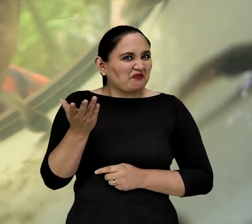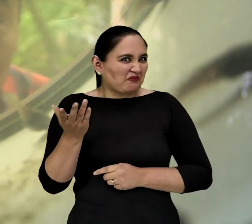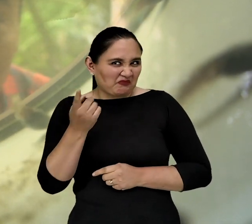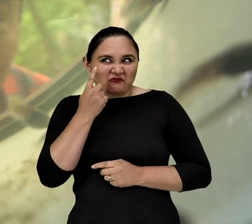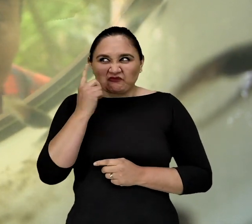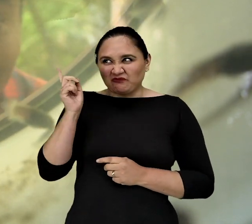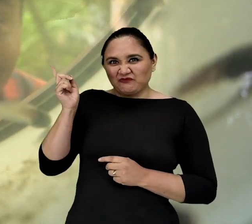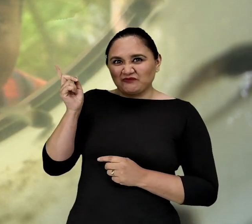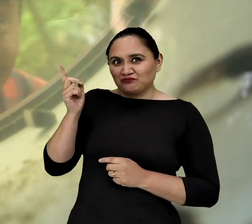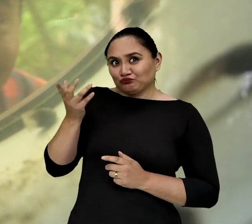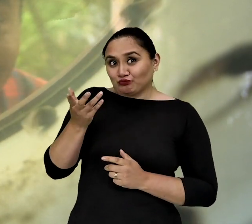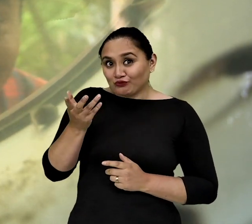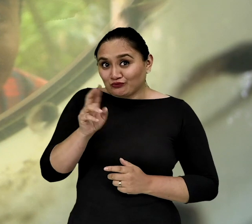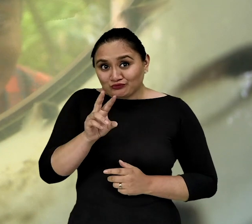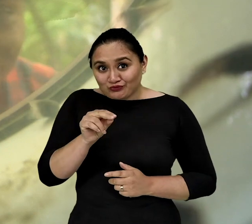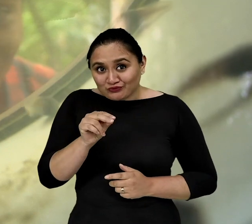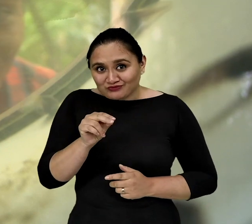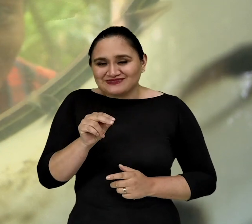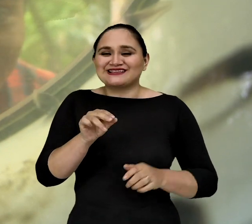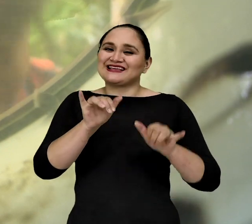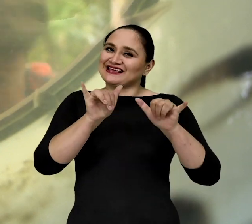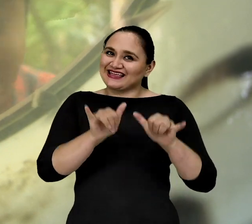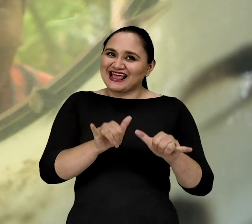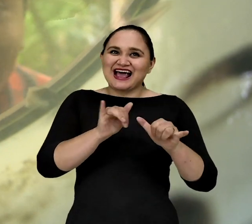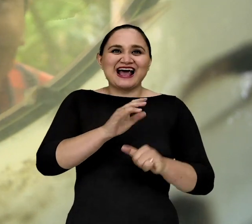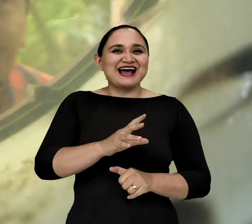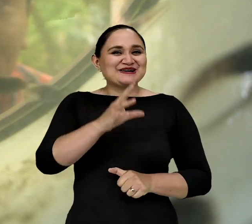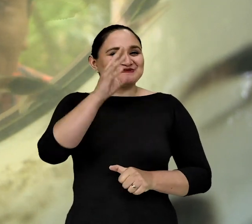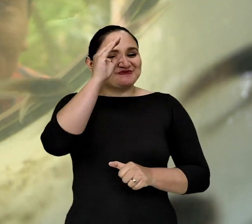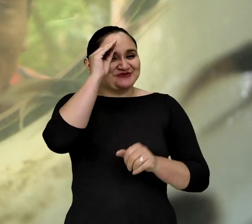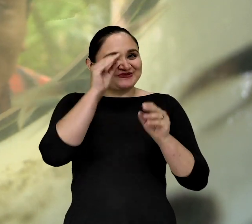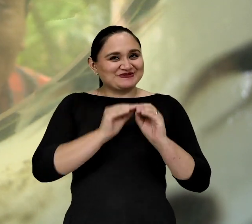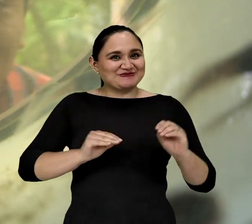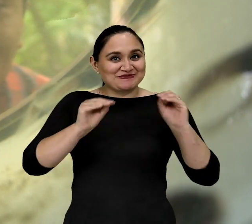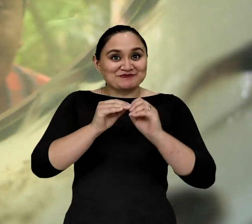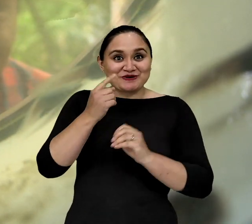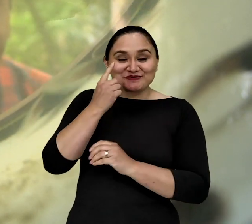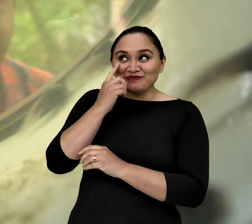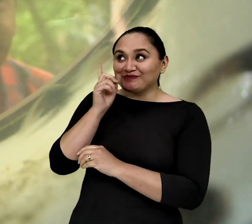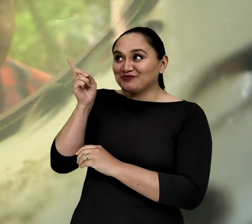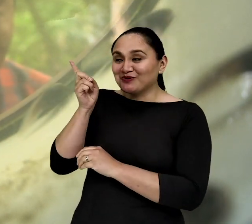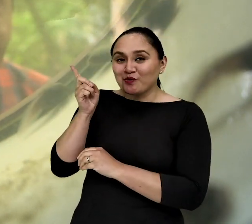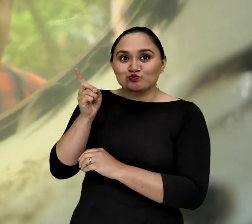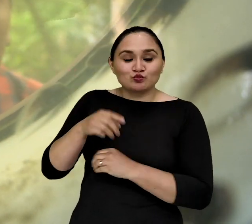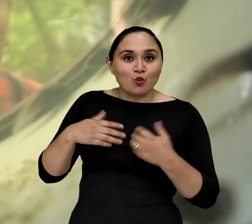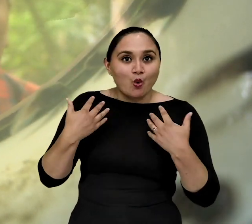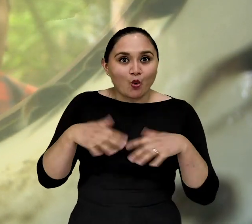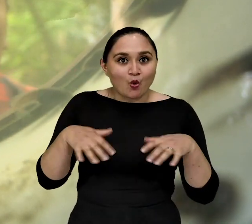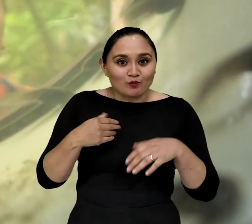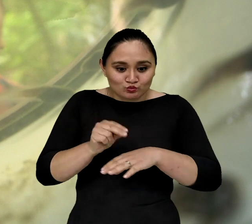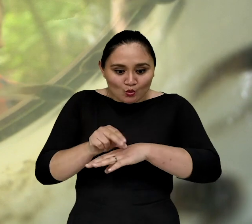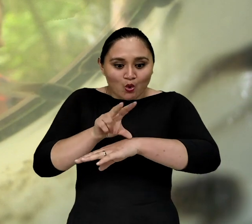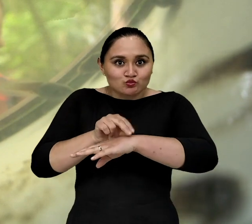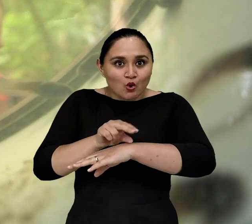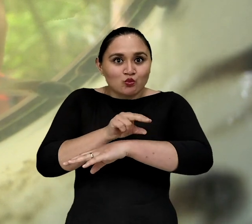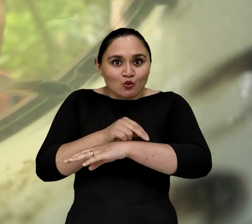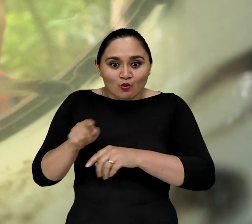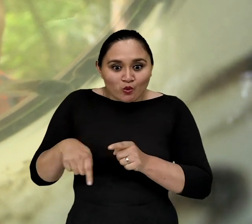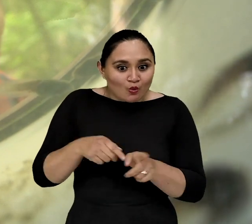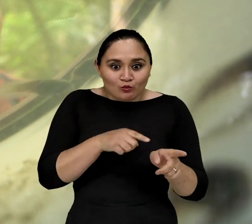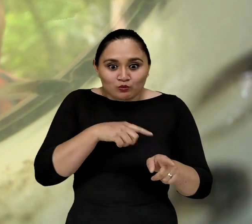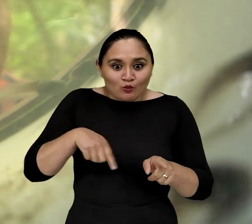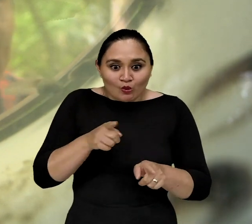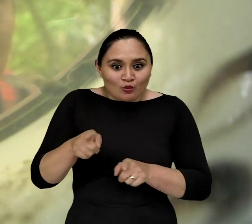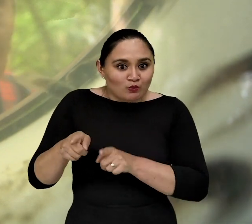alguna vez uno? ¿No? ¡Ah! ¡Pues no! ¡Quédate para conocerlos mejor! Mira, ahí están ¡Glup, glup, glup, glup, glup!